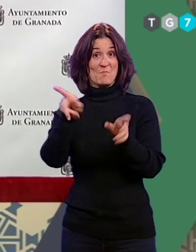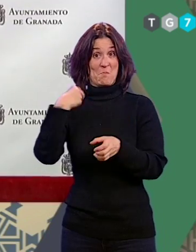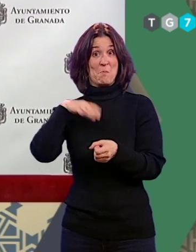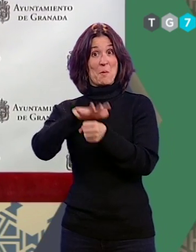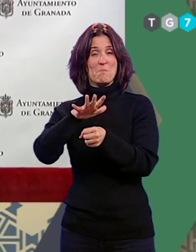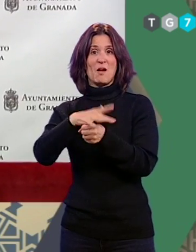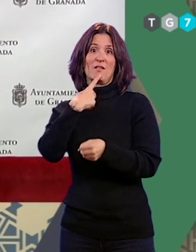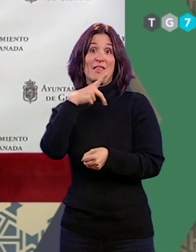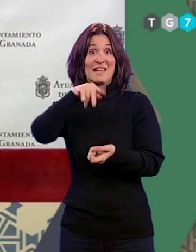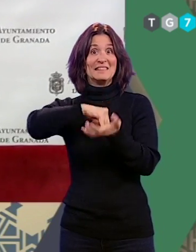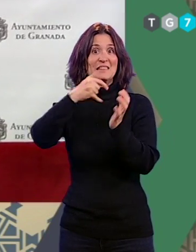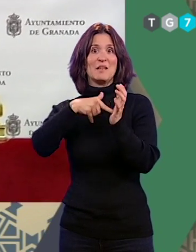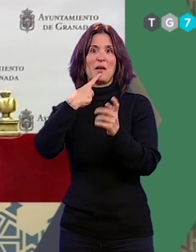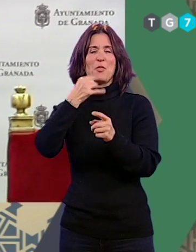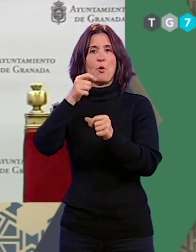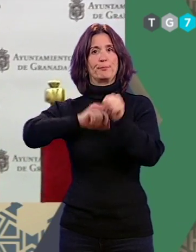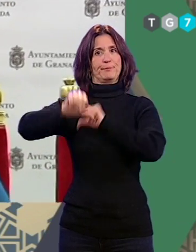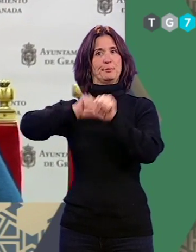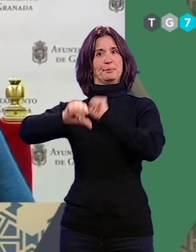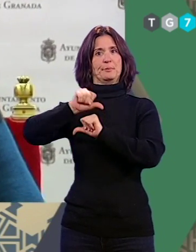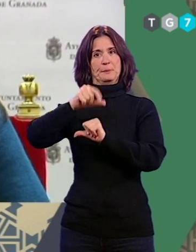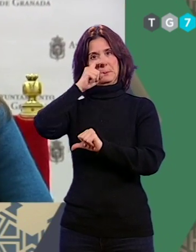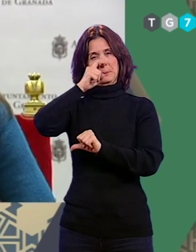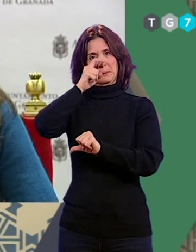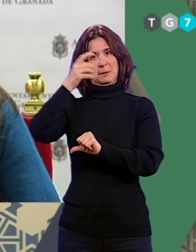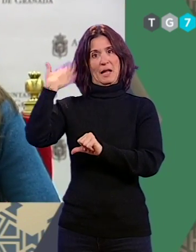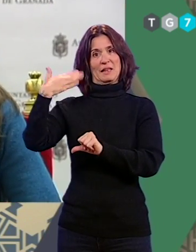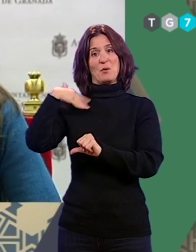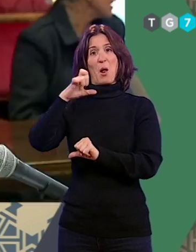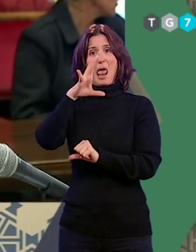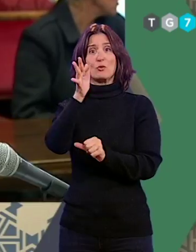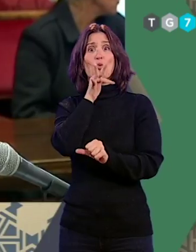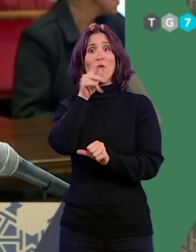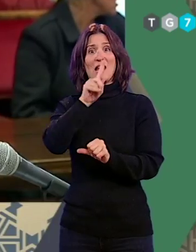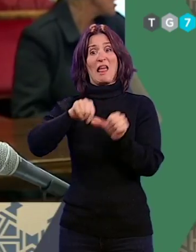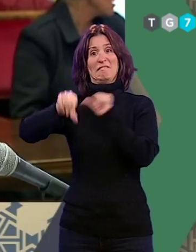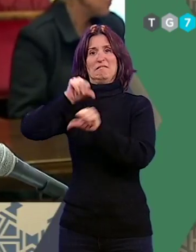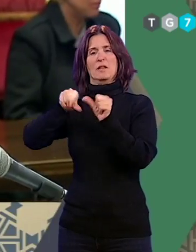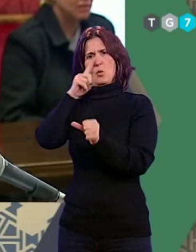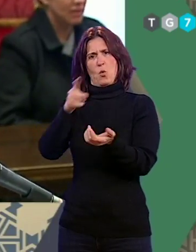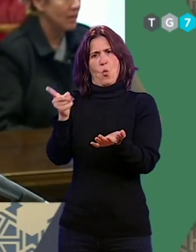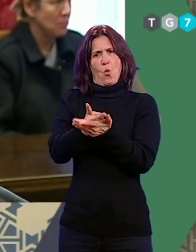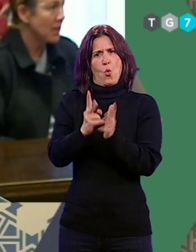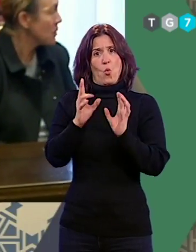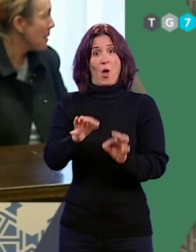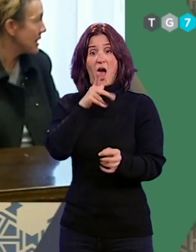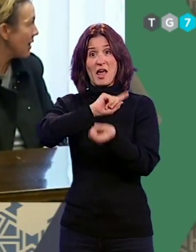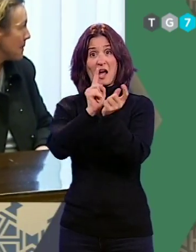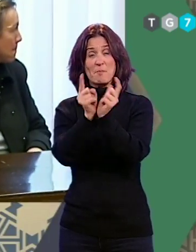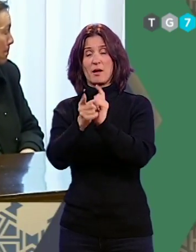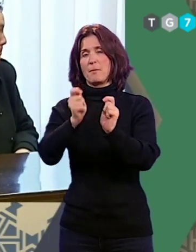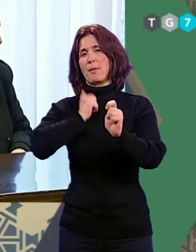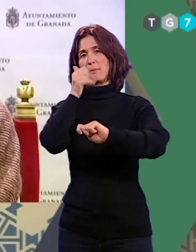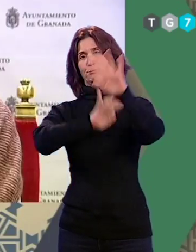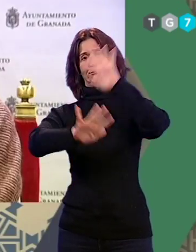el sistema es una vuelta atrás que retoma el modelo que había antes de la LAC e insiste en que estos cambios van a suponer más